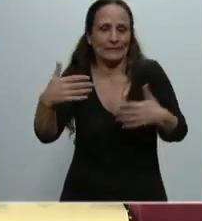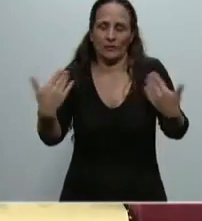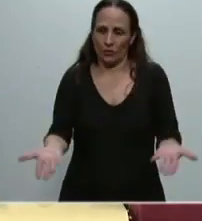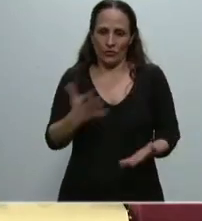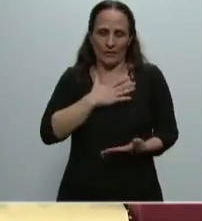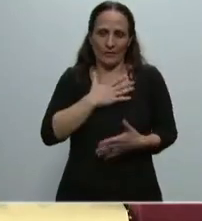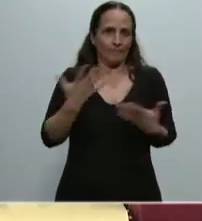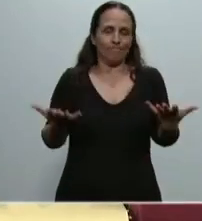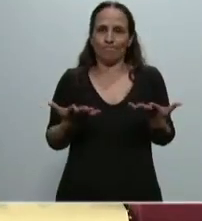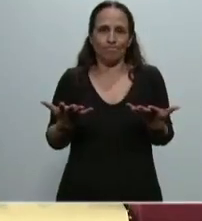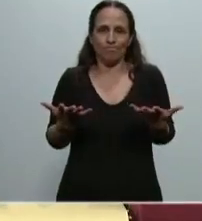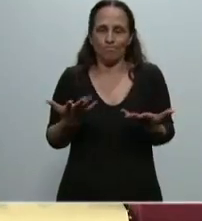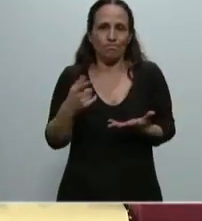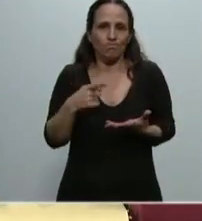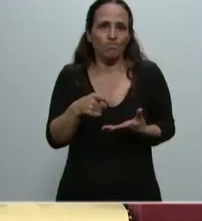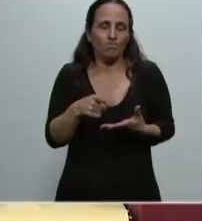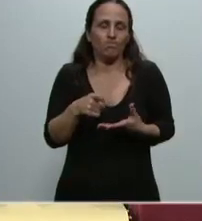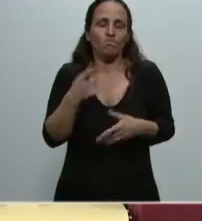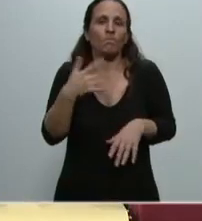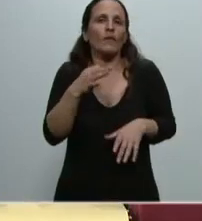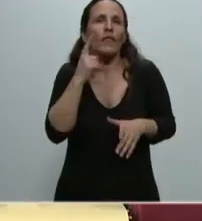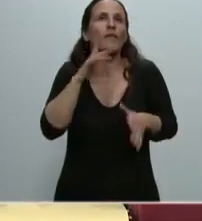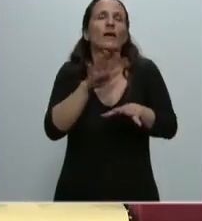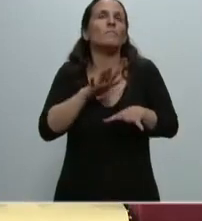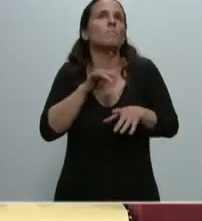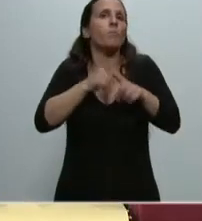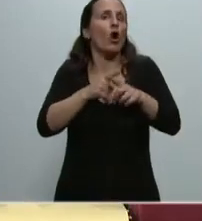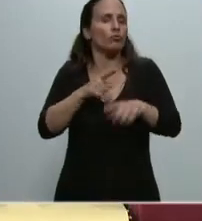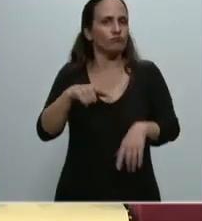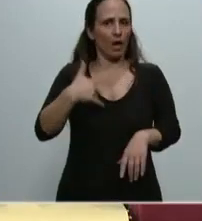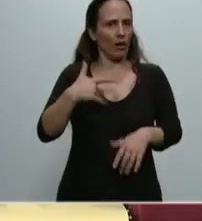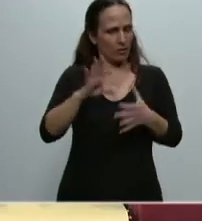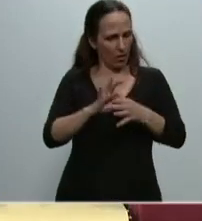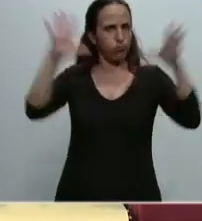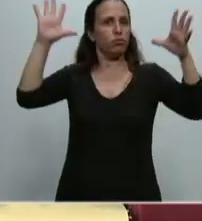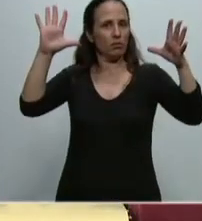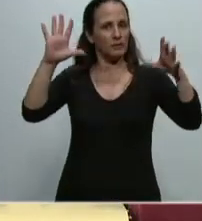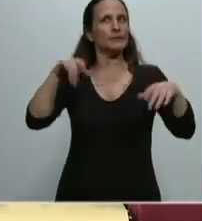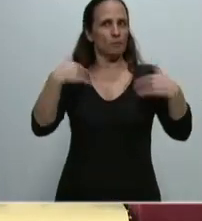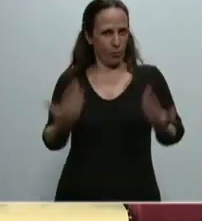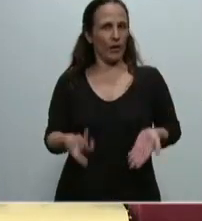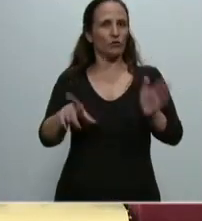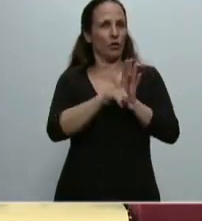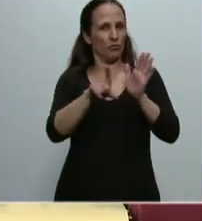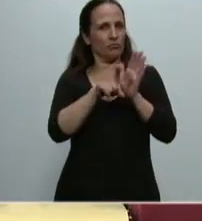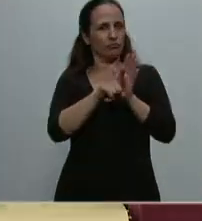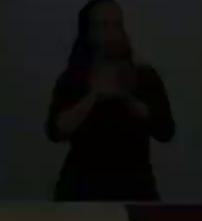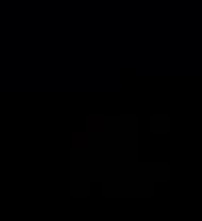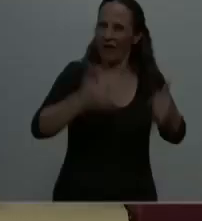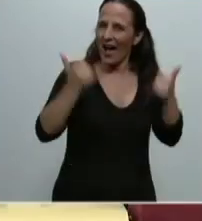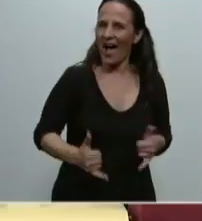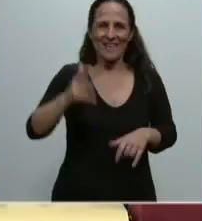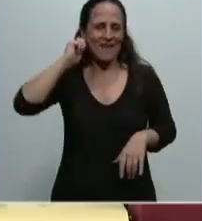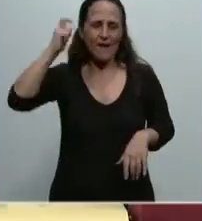recuperando también por imperio de la soberanía nacional esta norma que va a ser tratada por nuestro Parlamento.